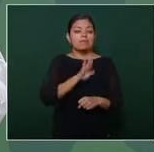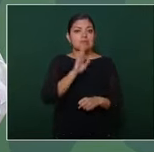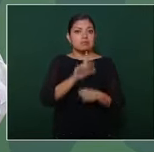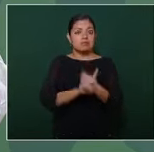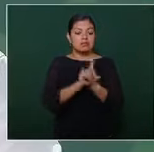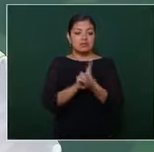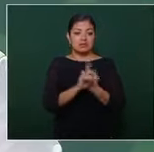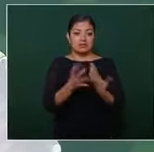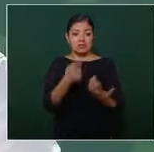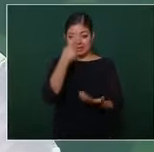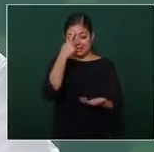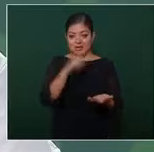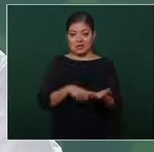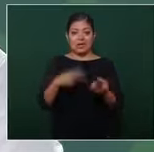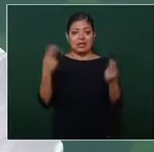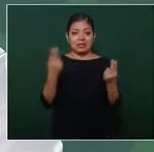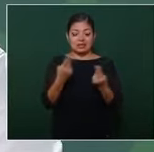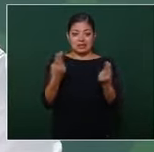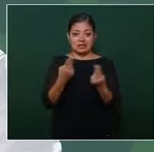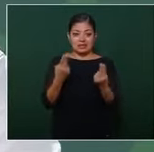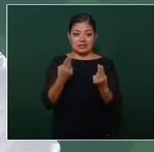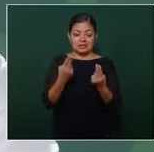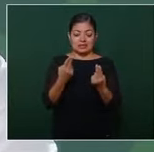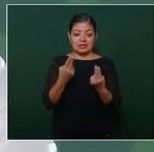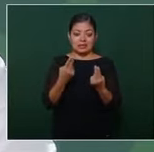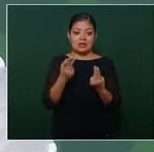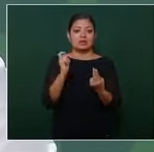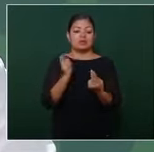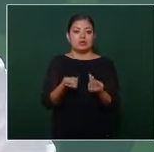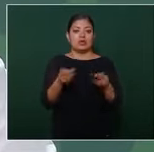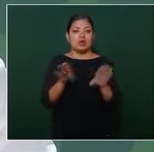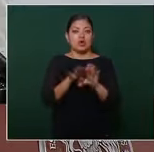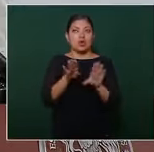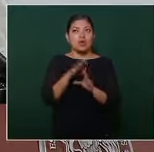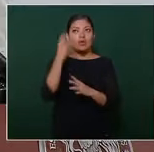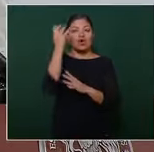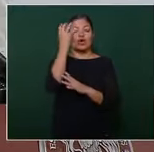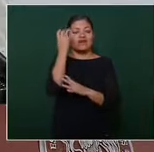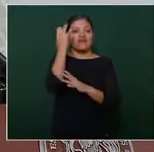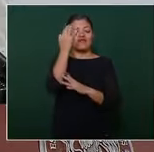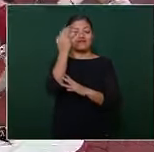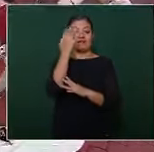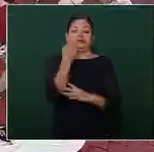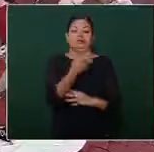creo que es necesario hacer también un ejercicio de reflexión en ese sentido